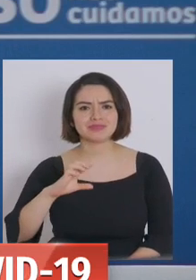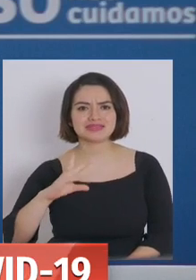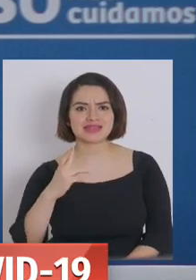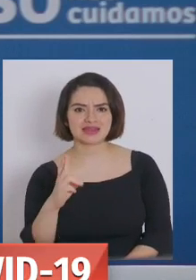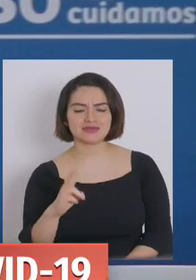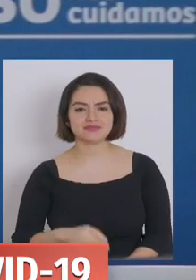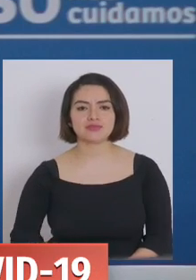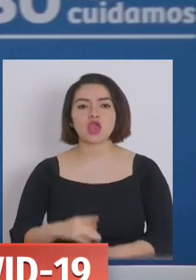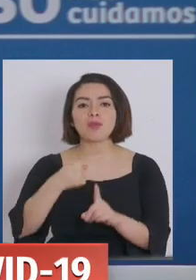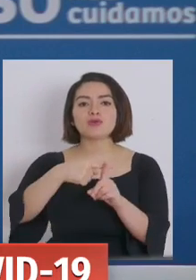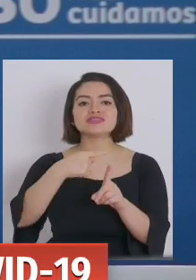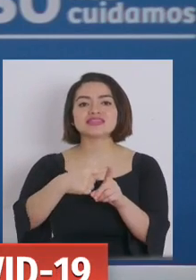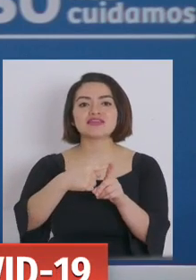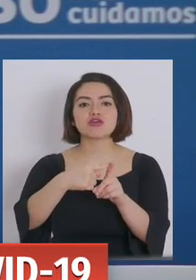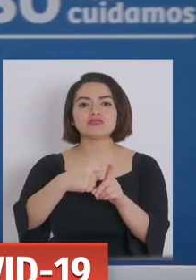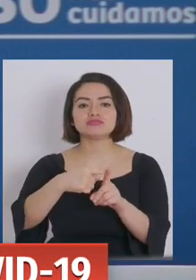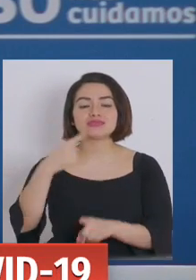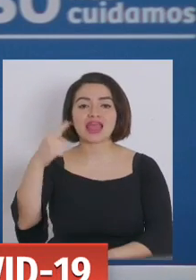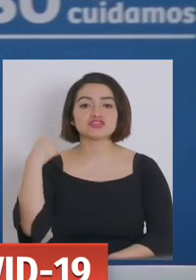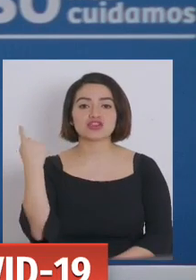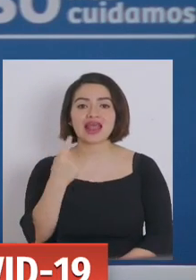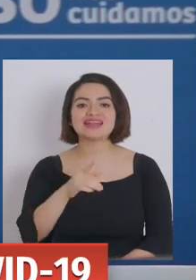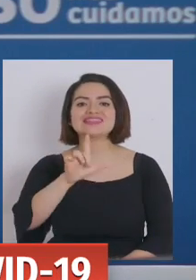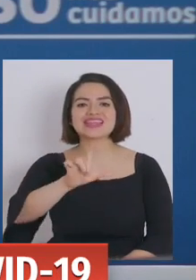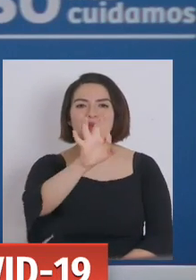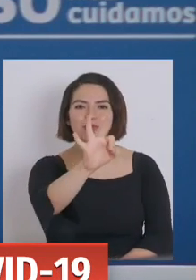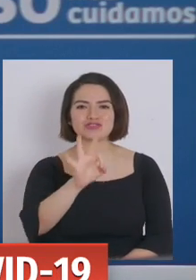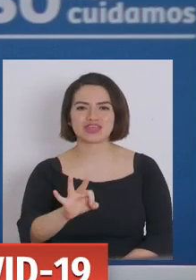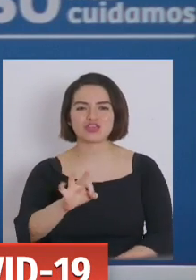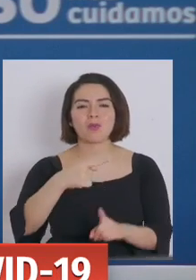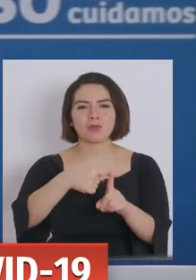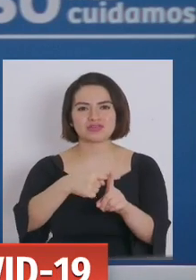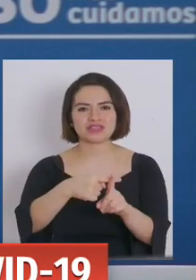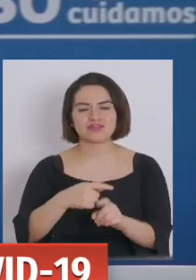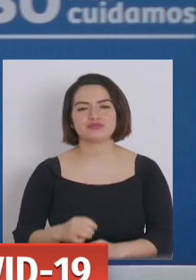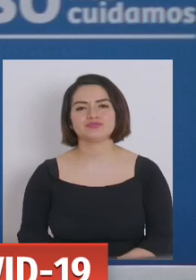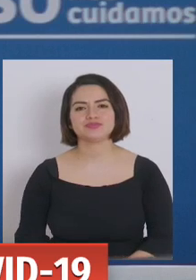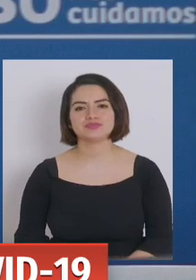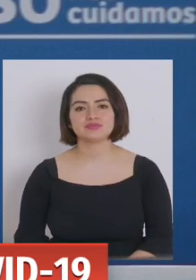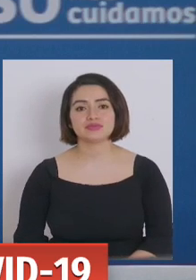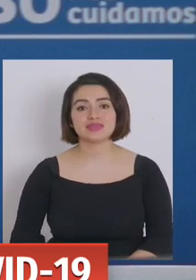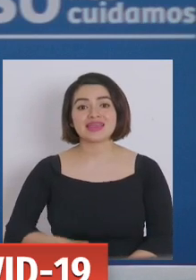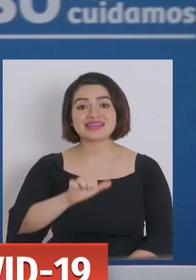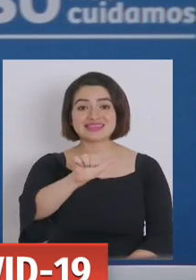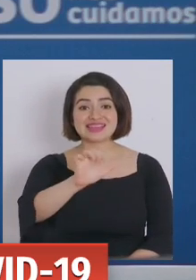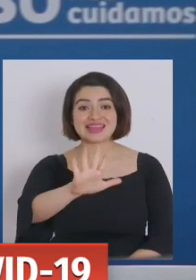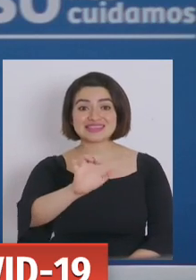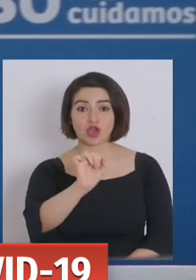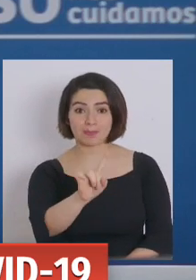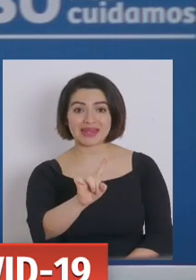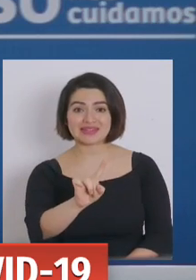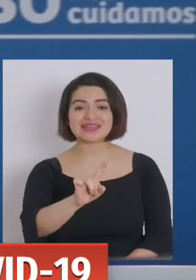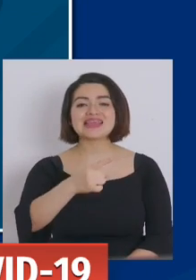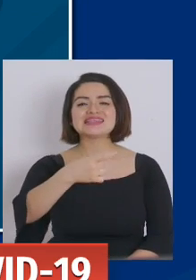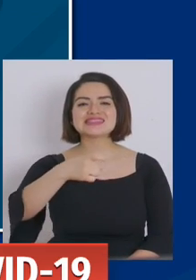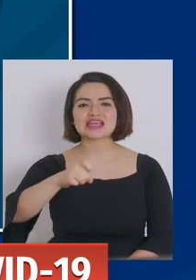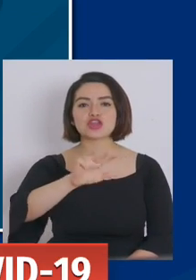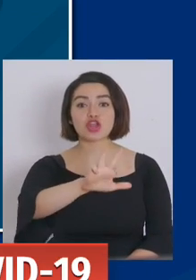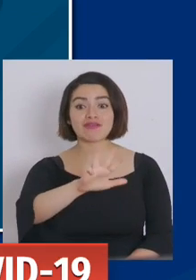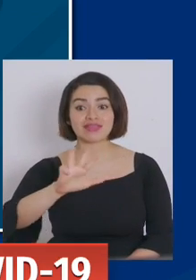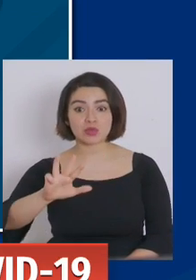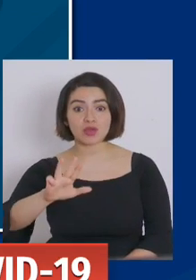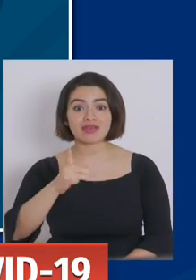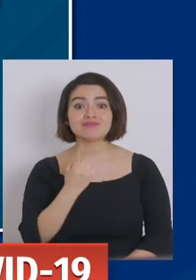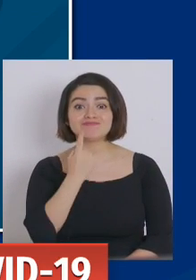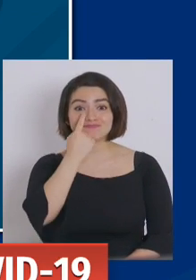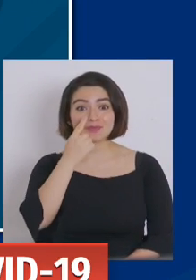a nivel nacional del 7%. Esta cifra de 65.199